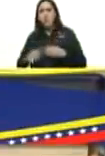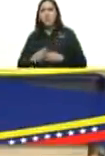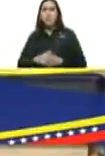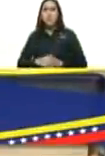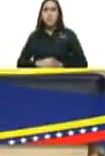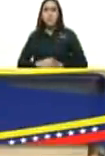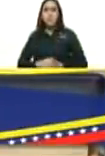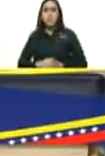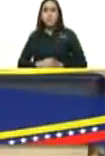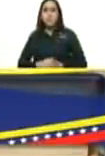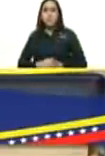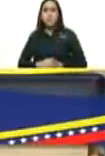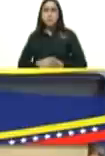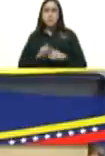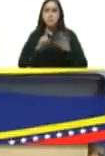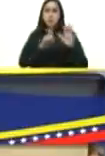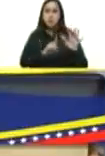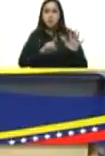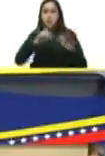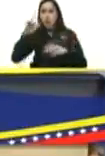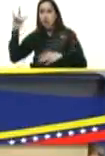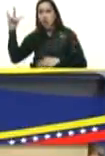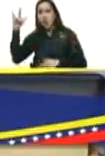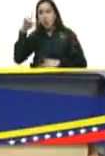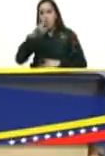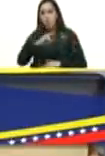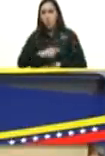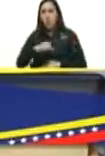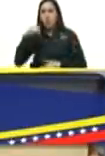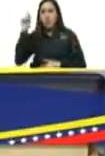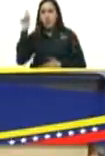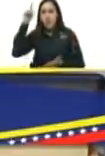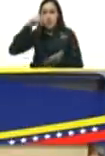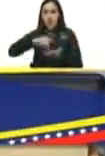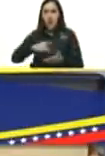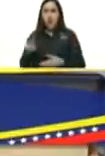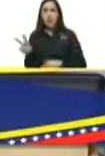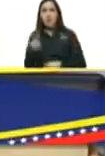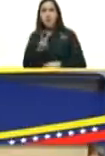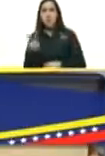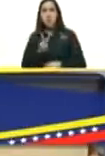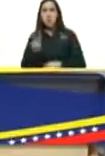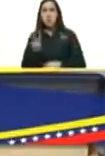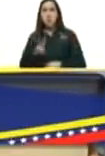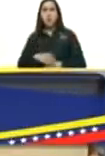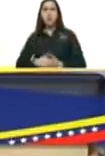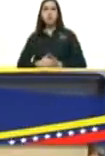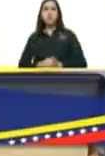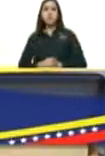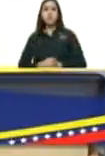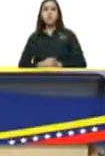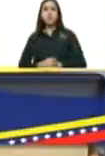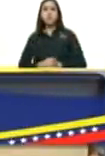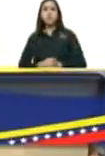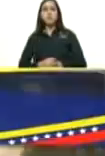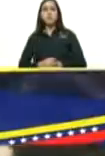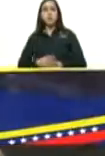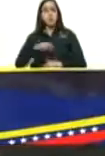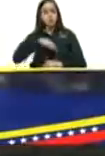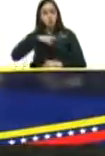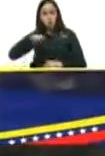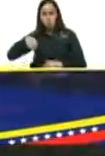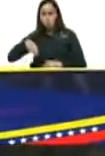seis aviones para llegar a Venezuela y estar entre nosotros